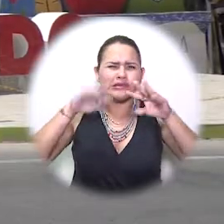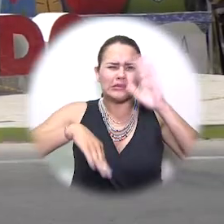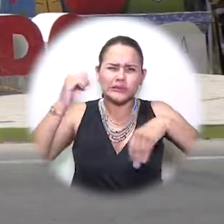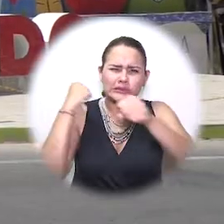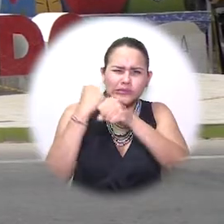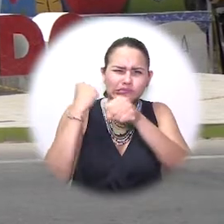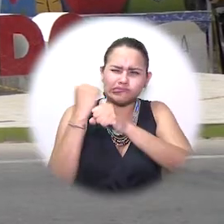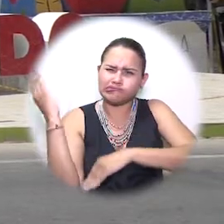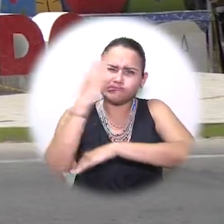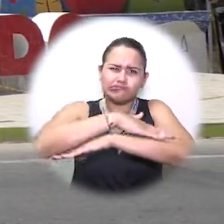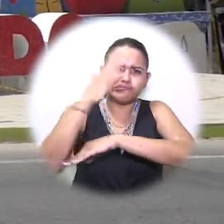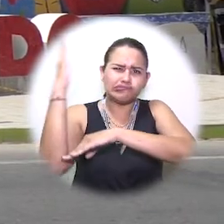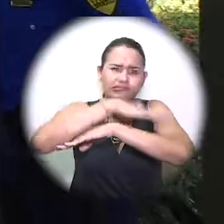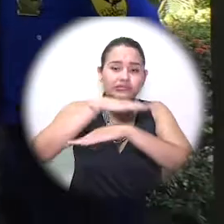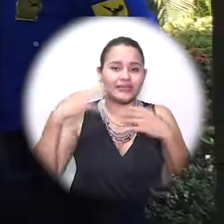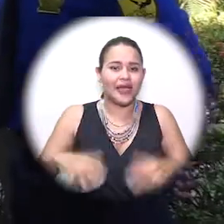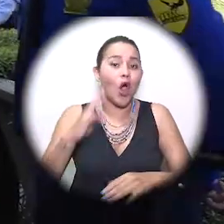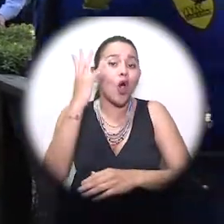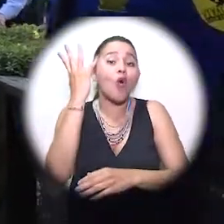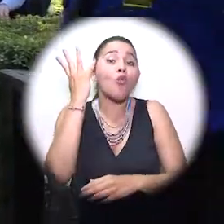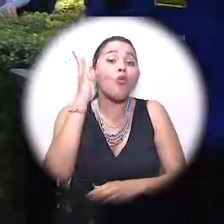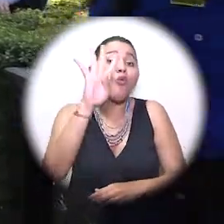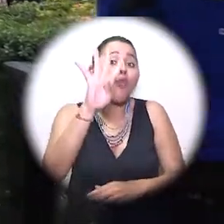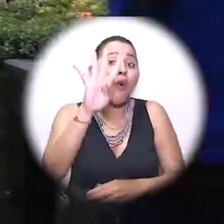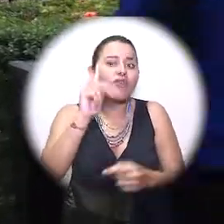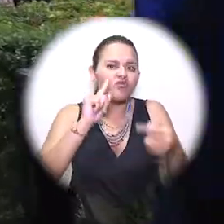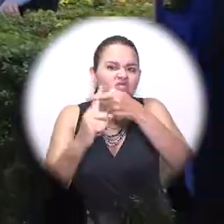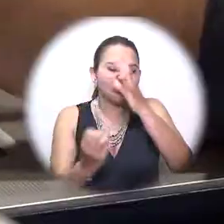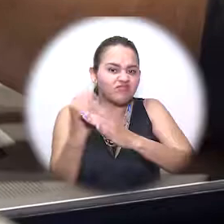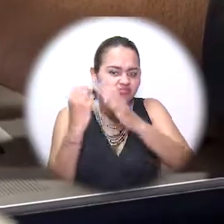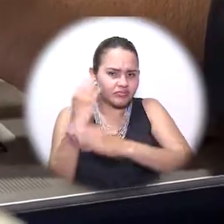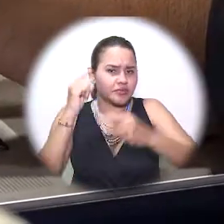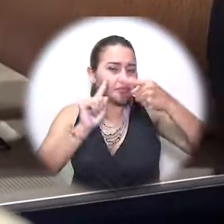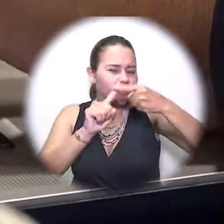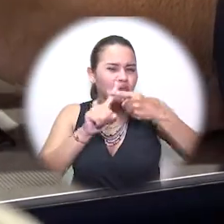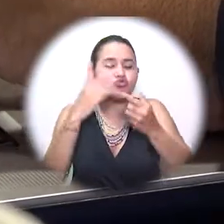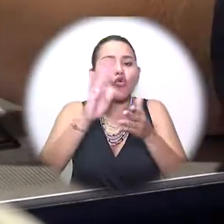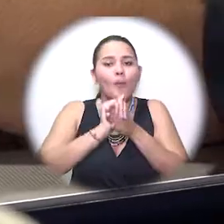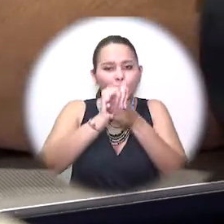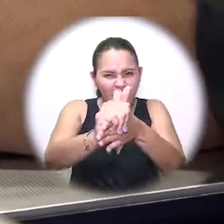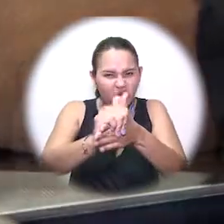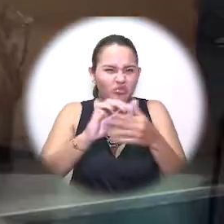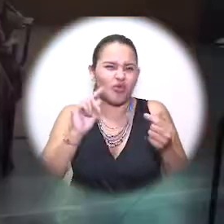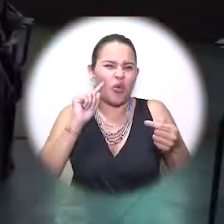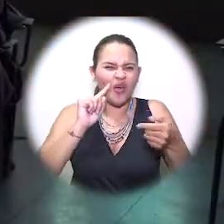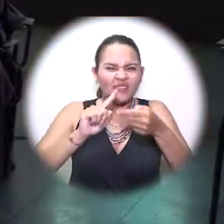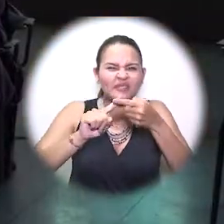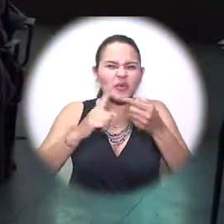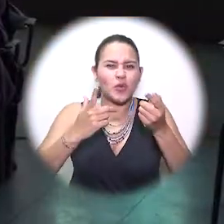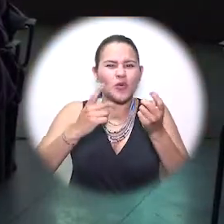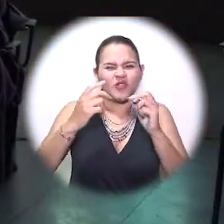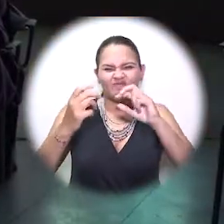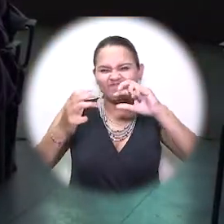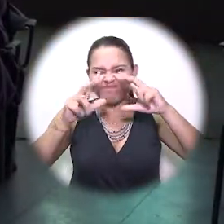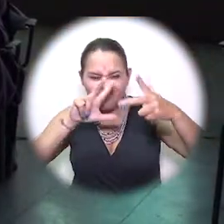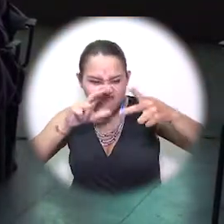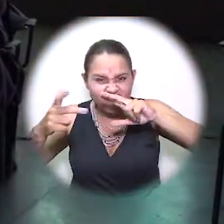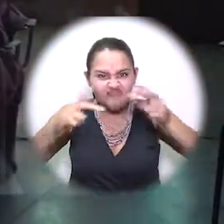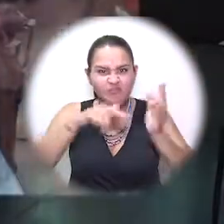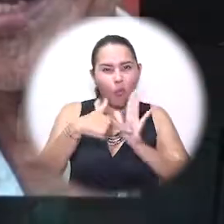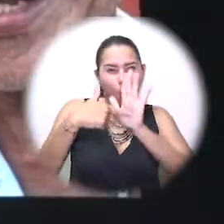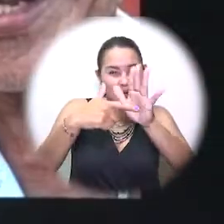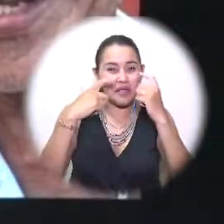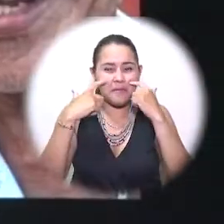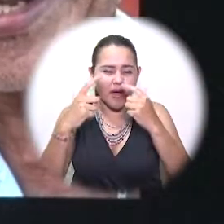intensivo surgieron cuatro productos mínimos viables. El primero es una metodología que incorpora tecnología, realidad aumentada y redes sociales